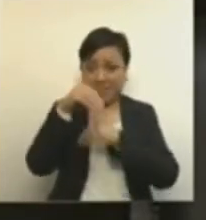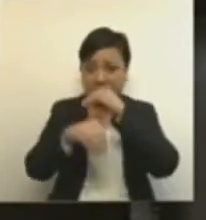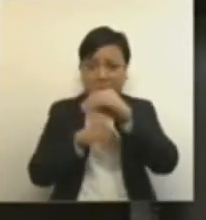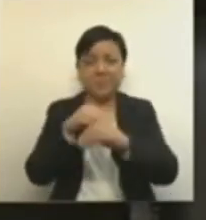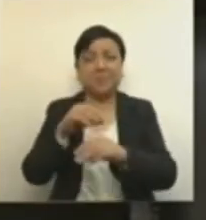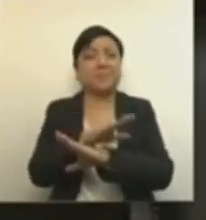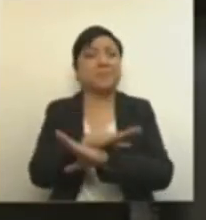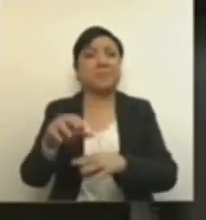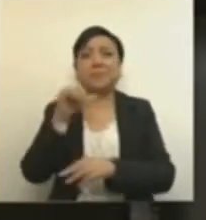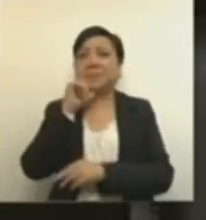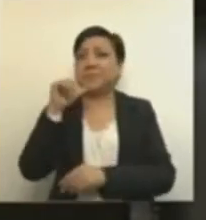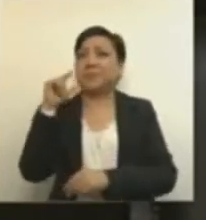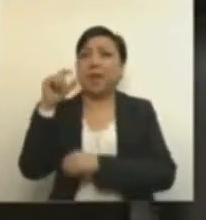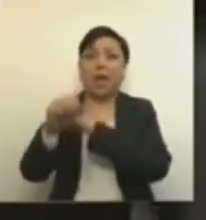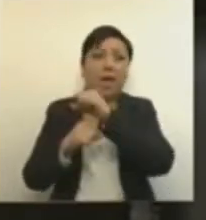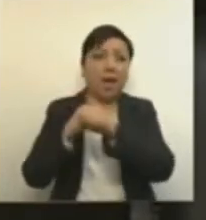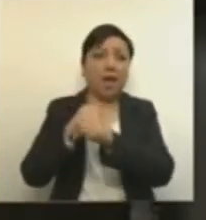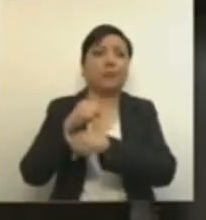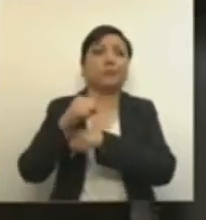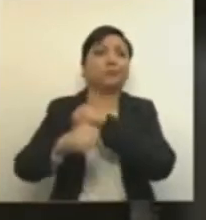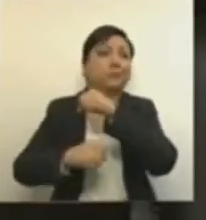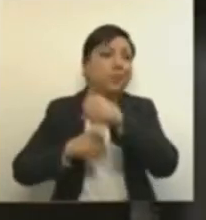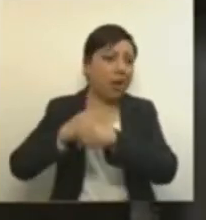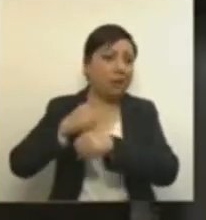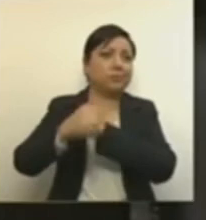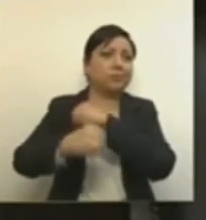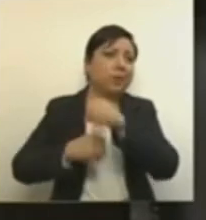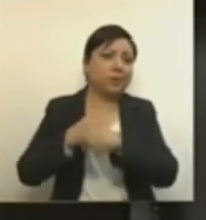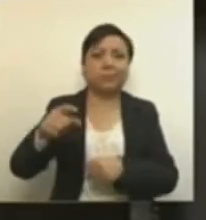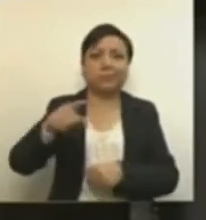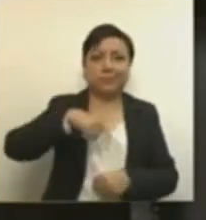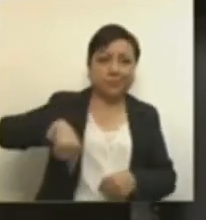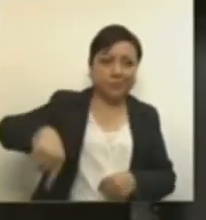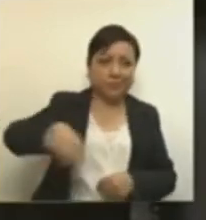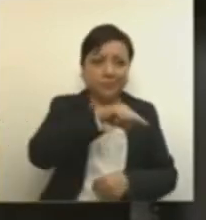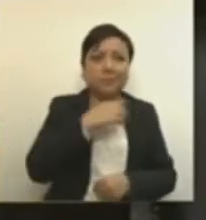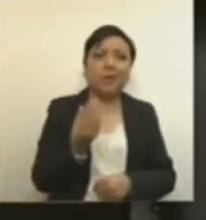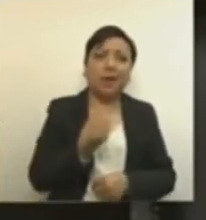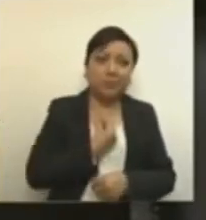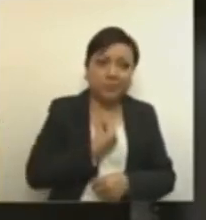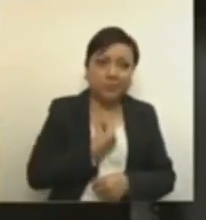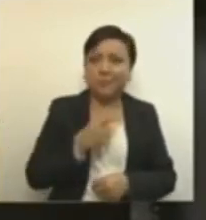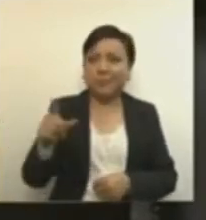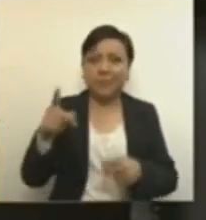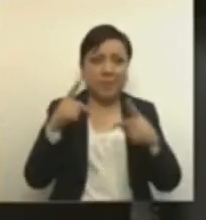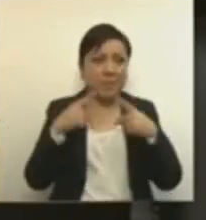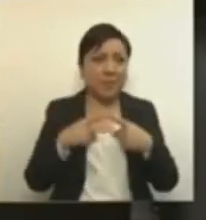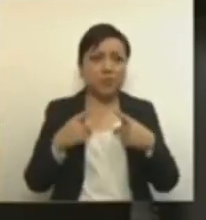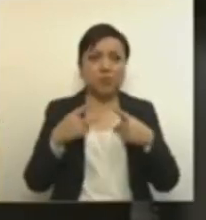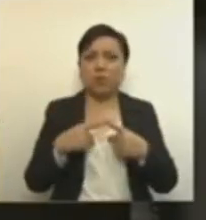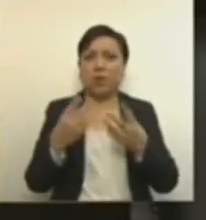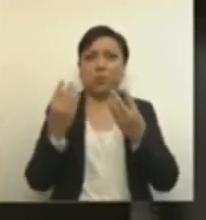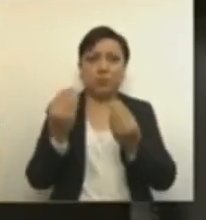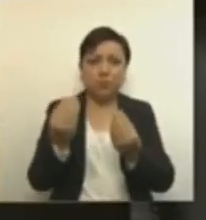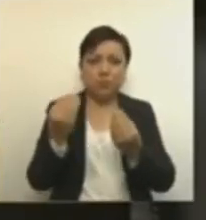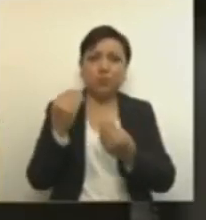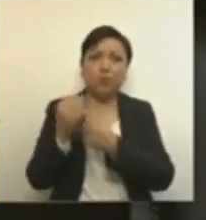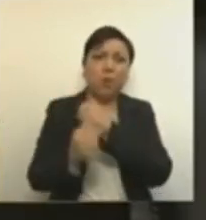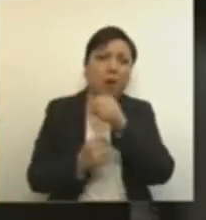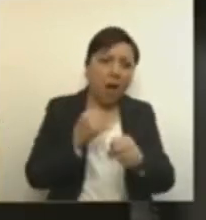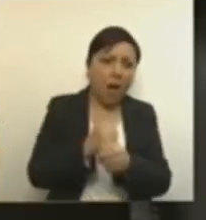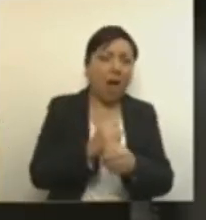años de resistencia no violenta, de escuchar y compartir el dolor de muchos sacrificios, de